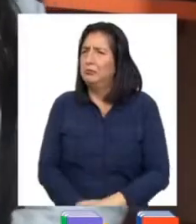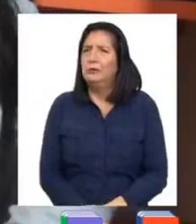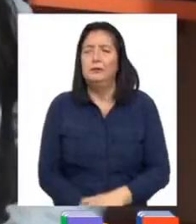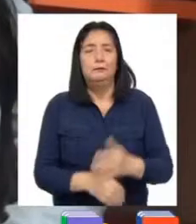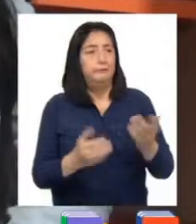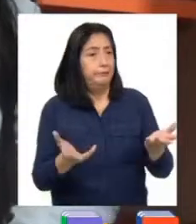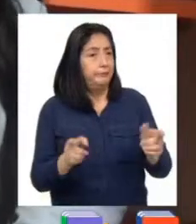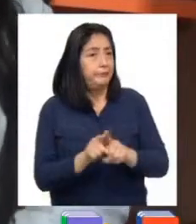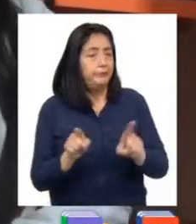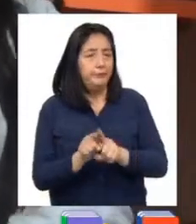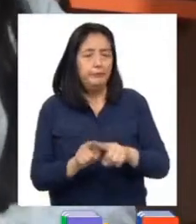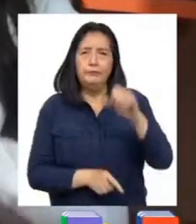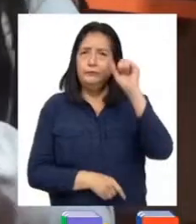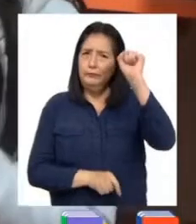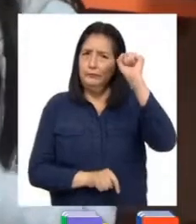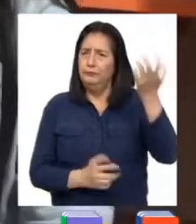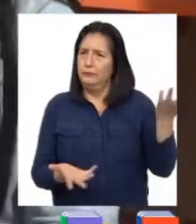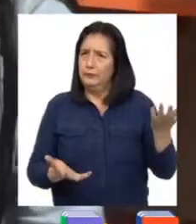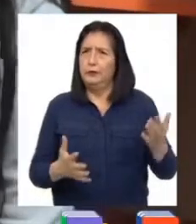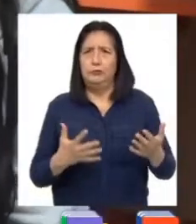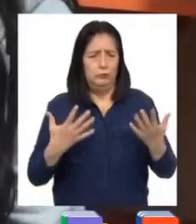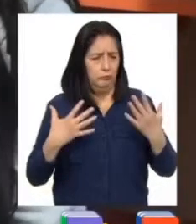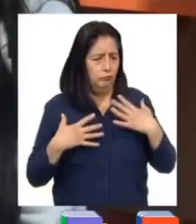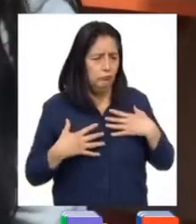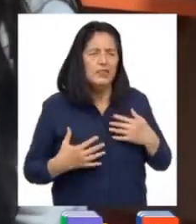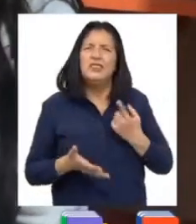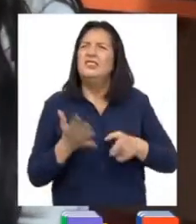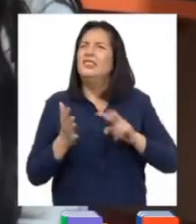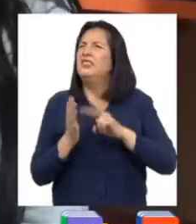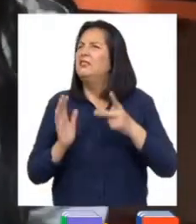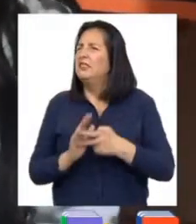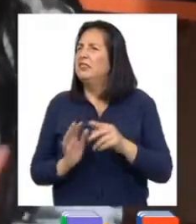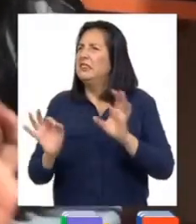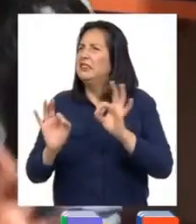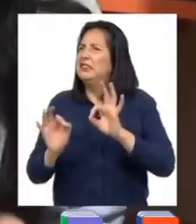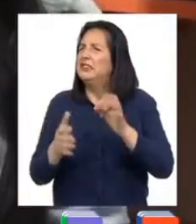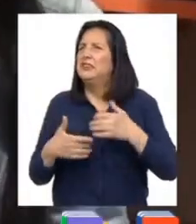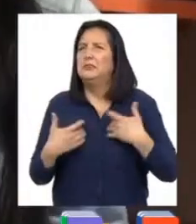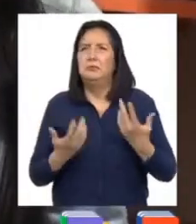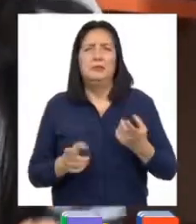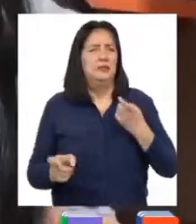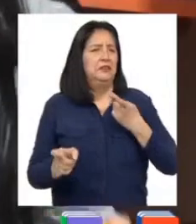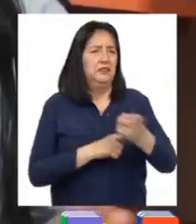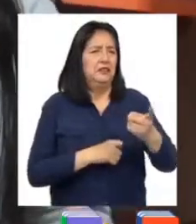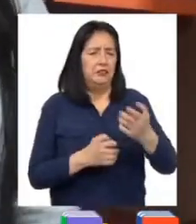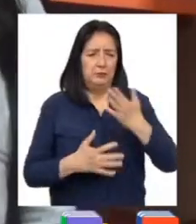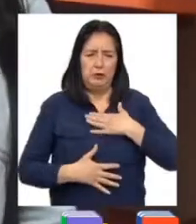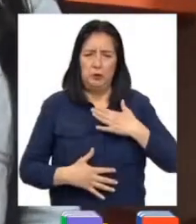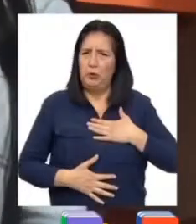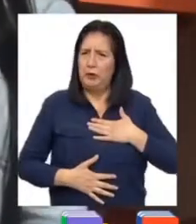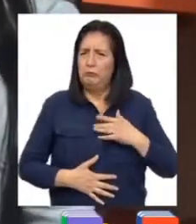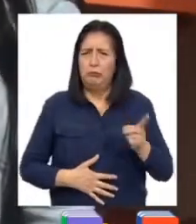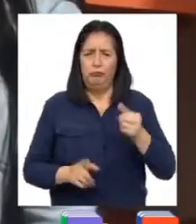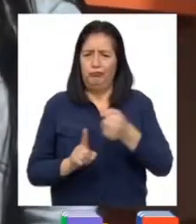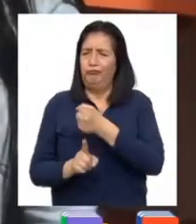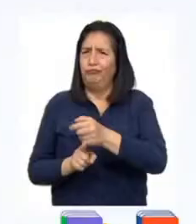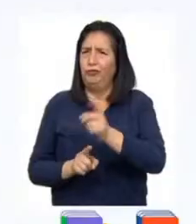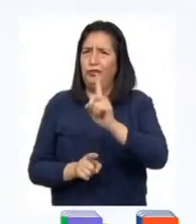como el derecho a la integridad, que se refiere a que nadie puede causar ningún daño físico o psicológico.